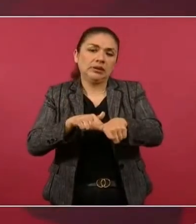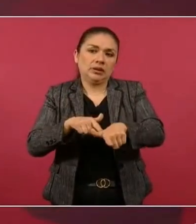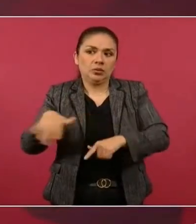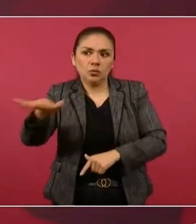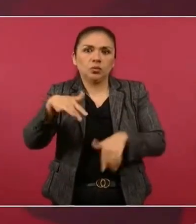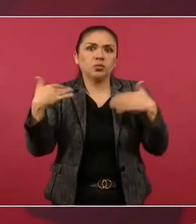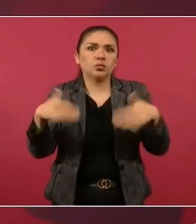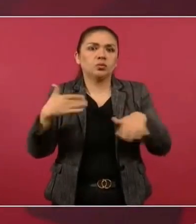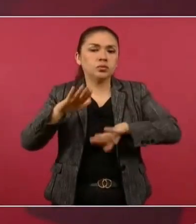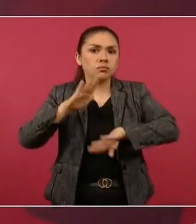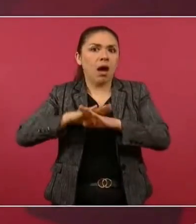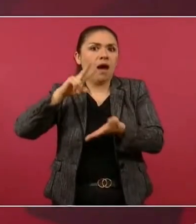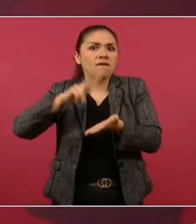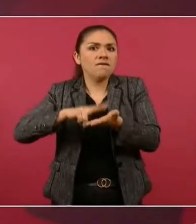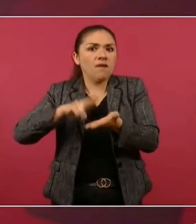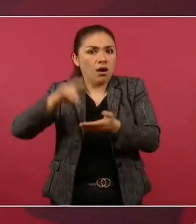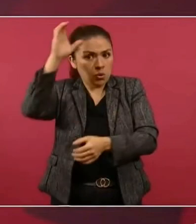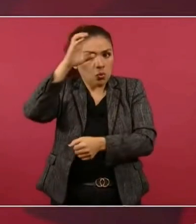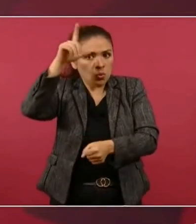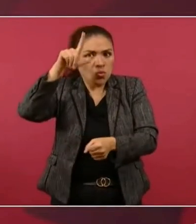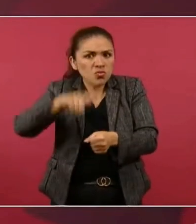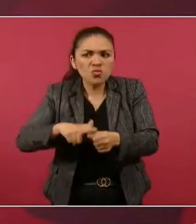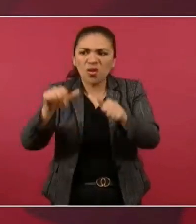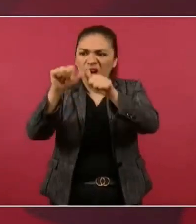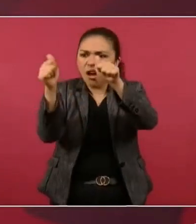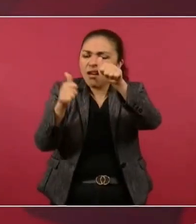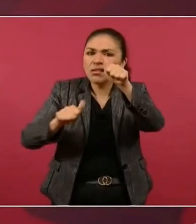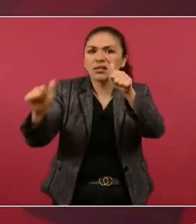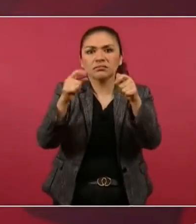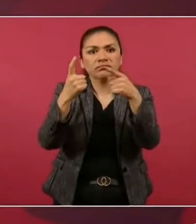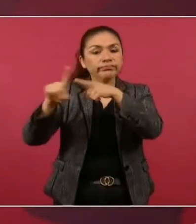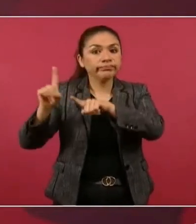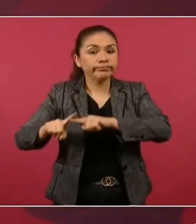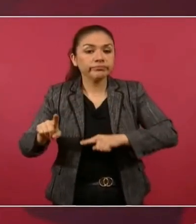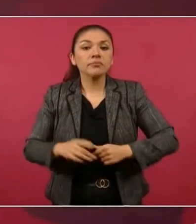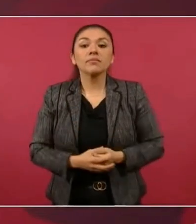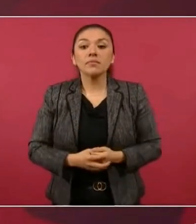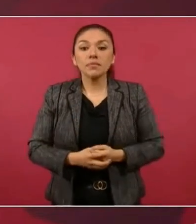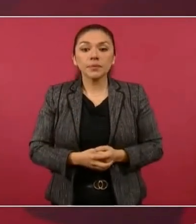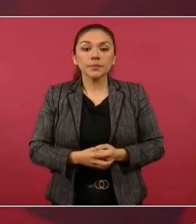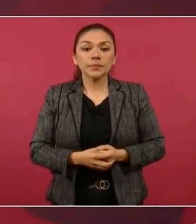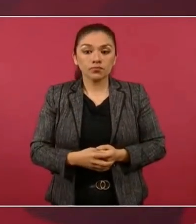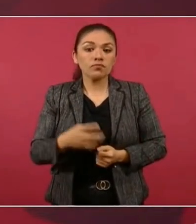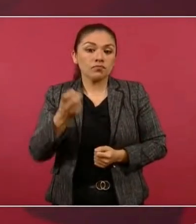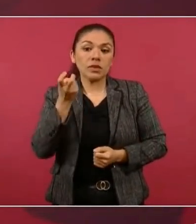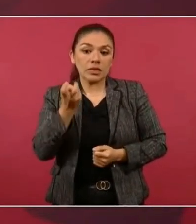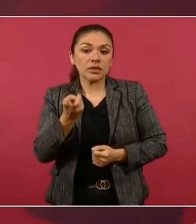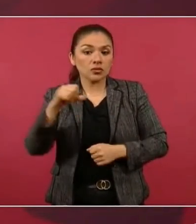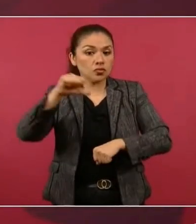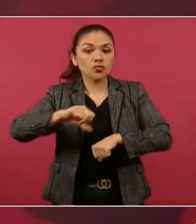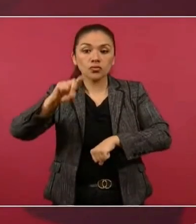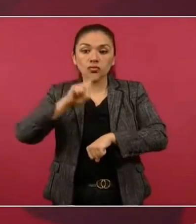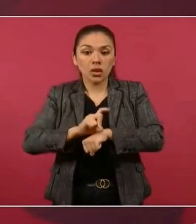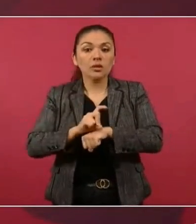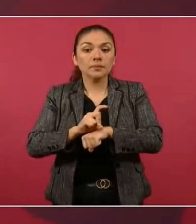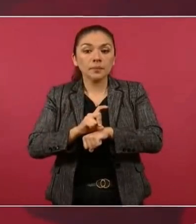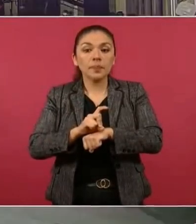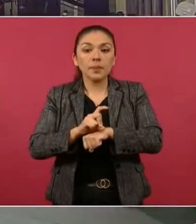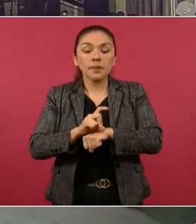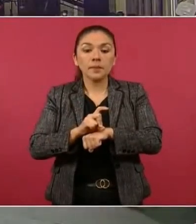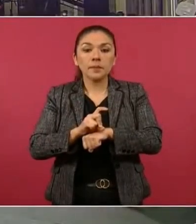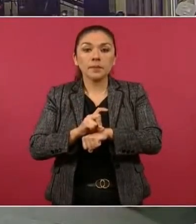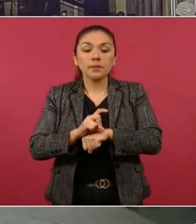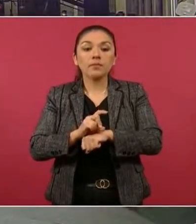riqueza cultural, artística. Básicamente es eso. Hoy